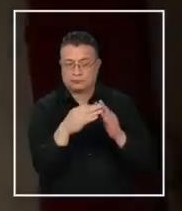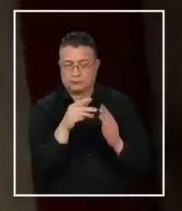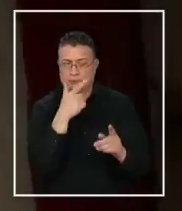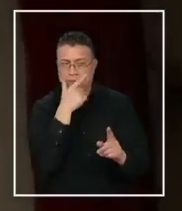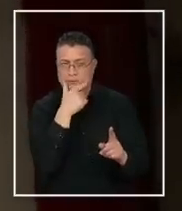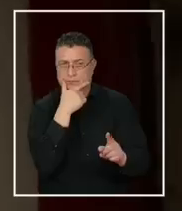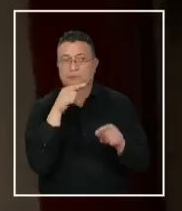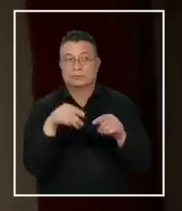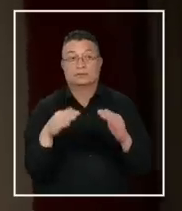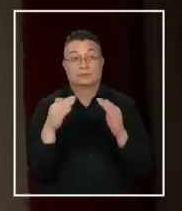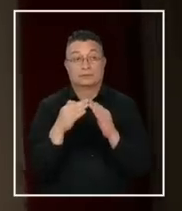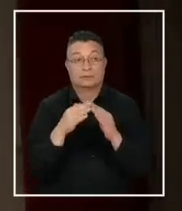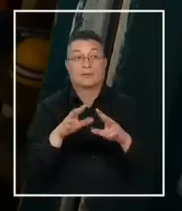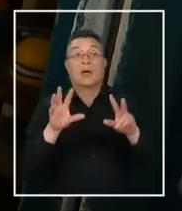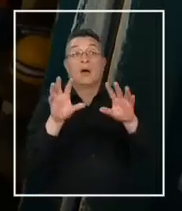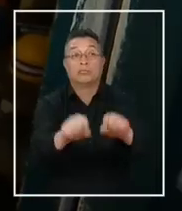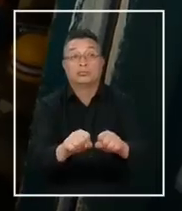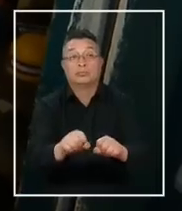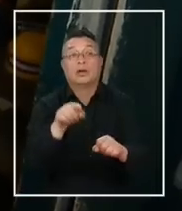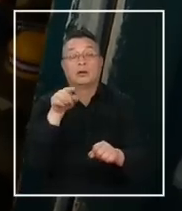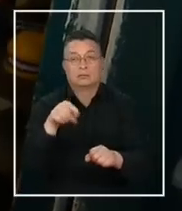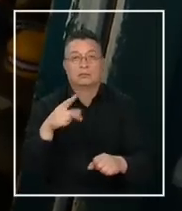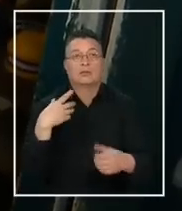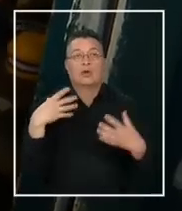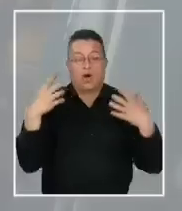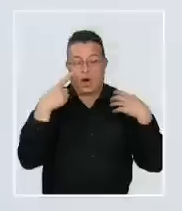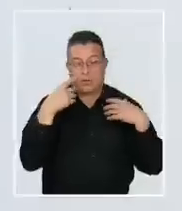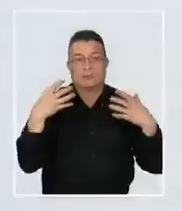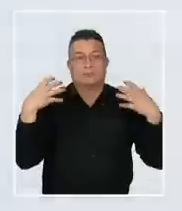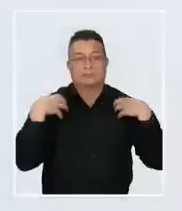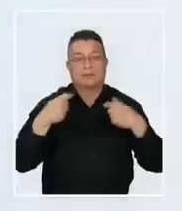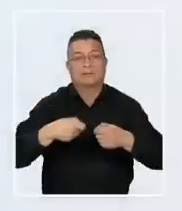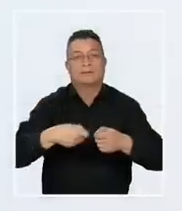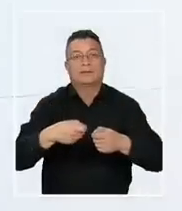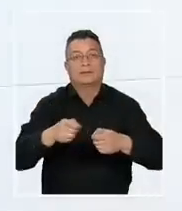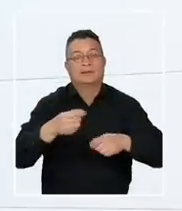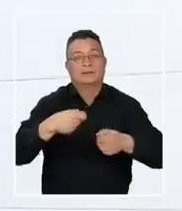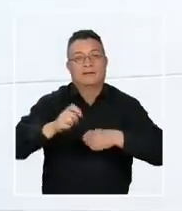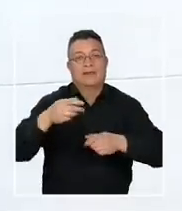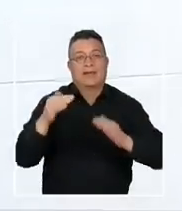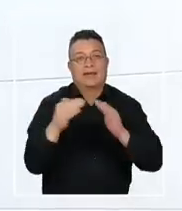ahora una vivienda recuperada y en manos de una corredora de propiedades.